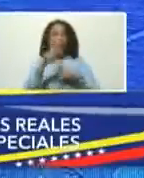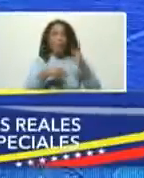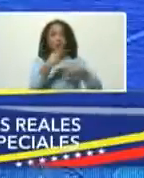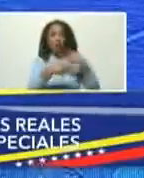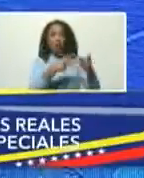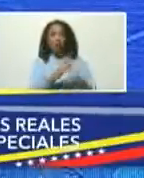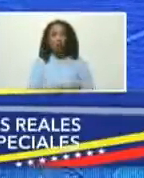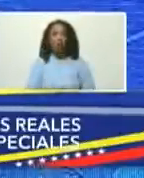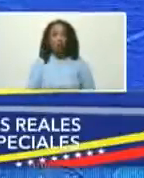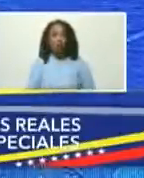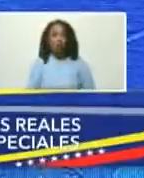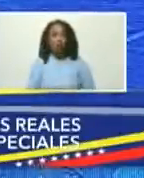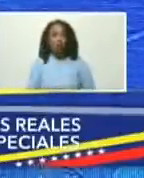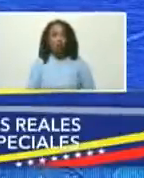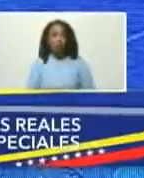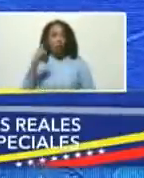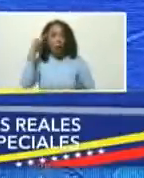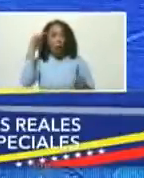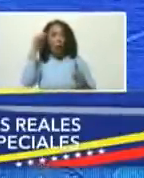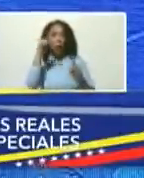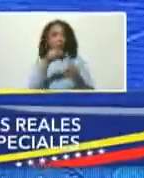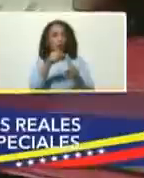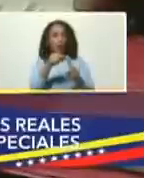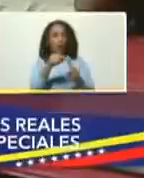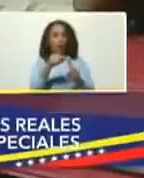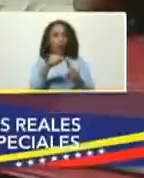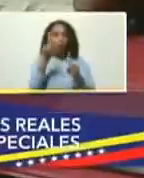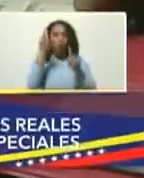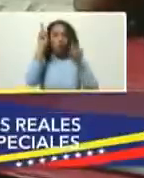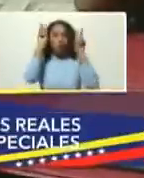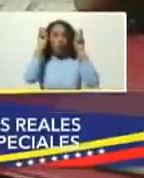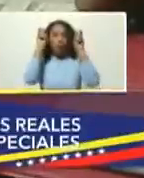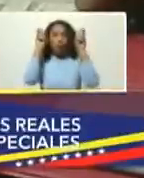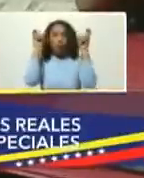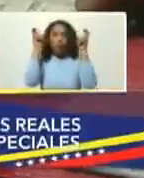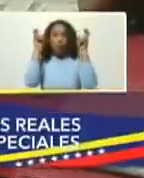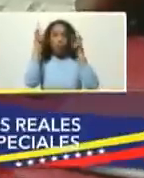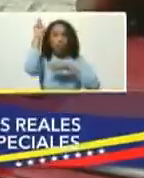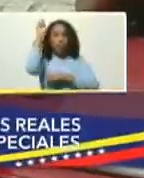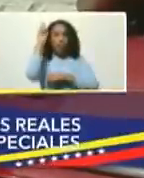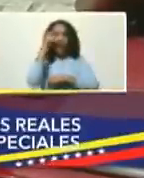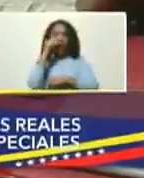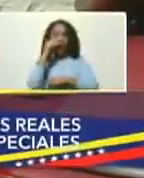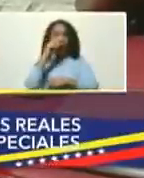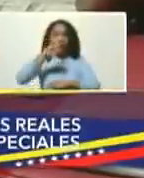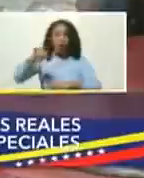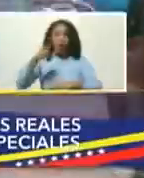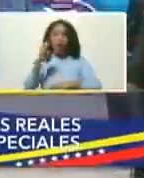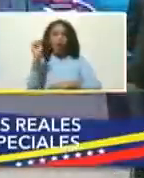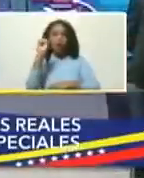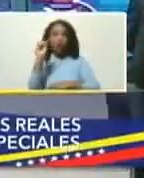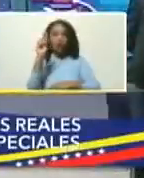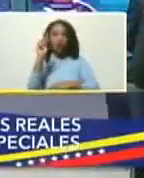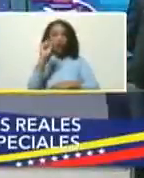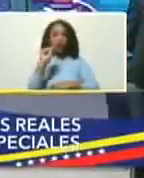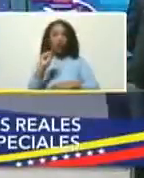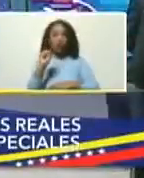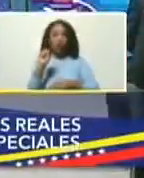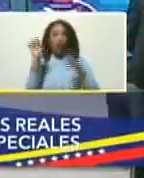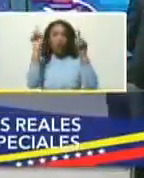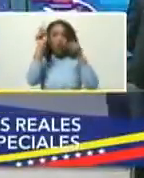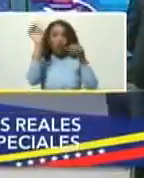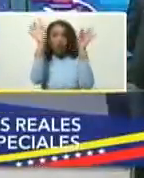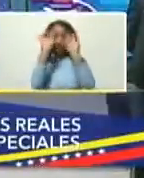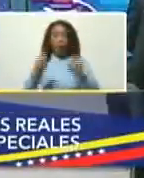el objetivo de un nuevo concepto diputado Jesús Faría de un modelo que rompe